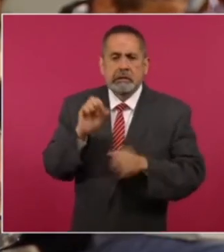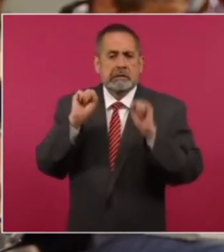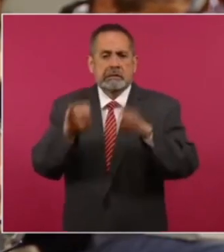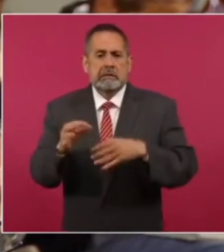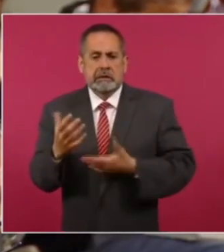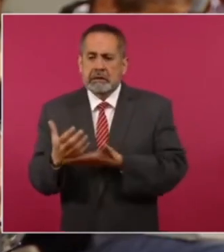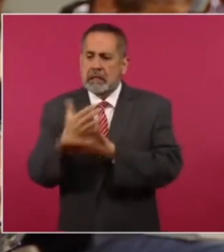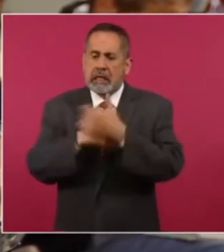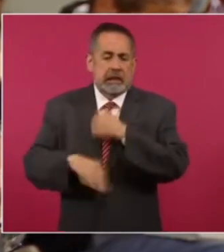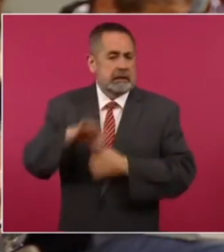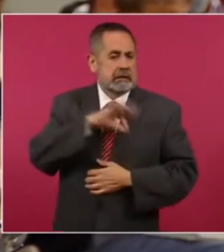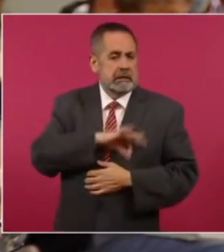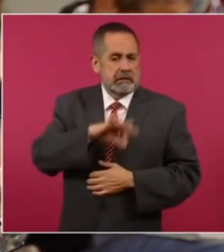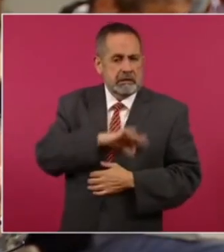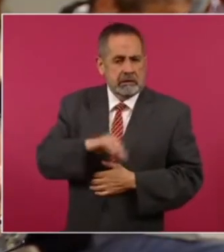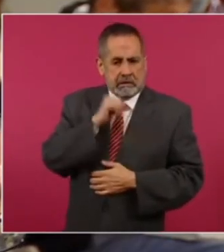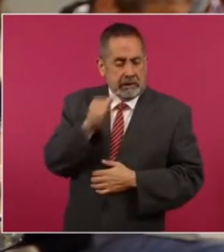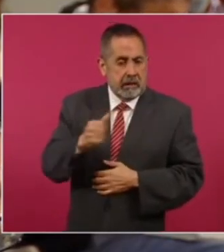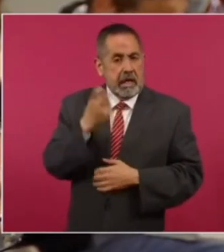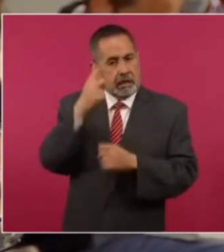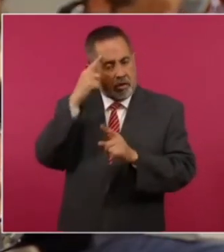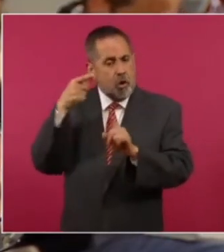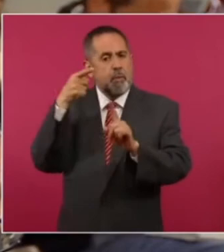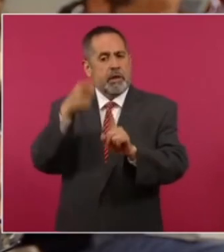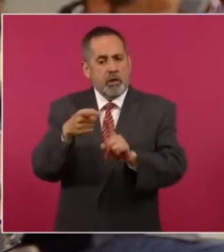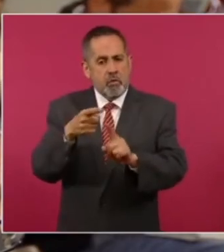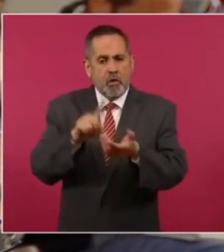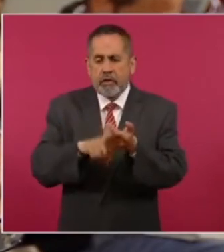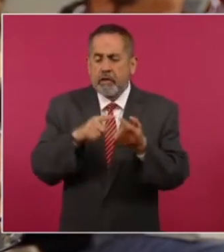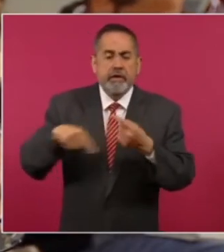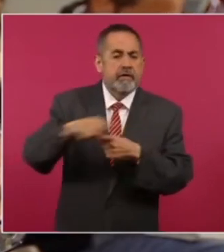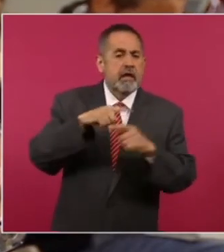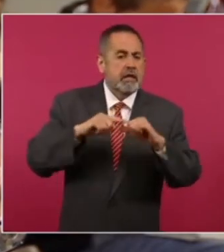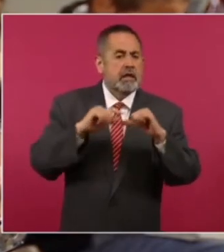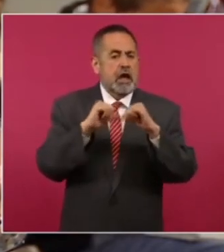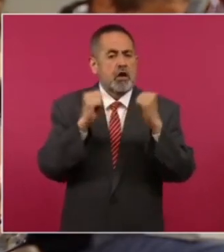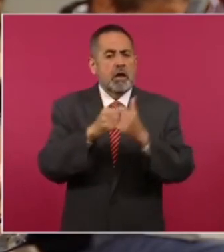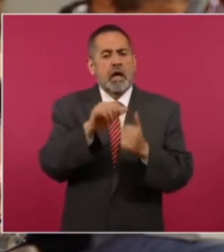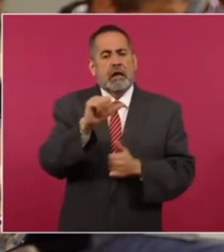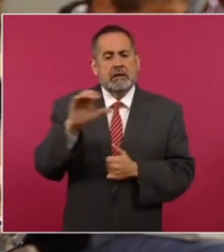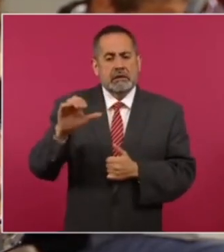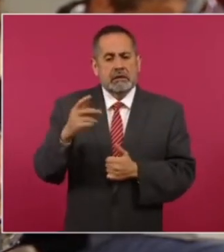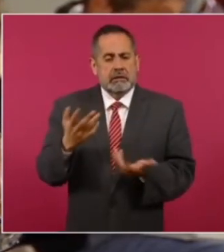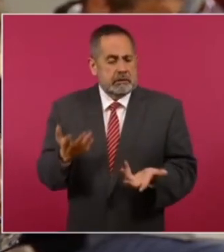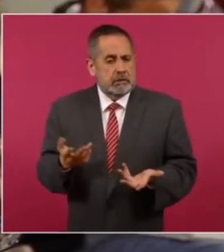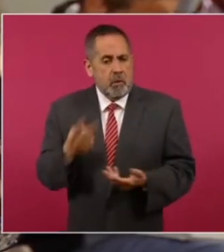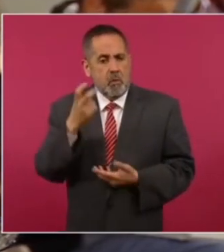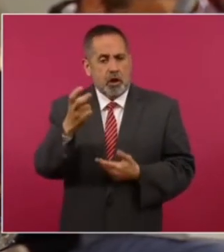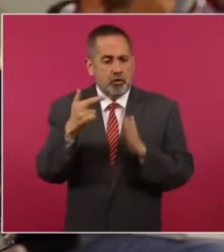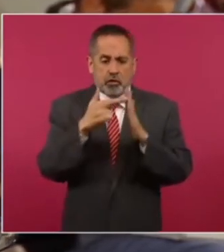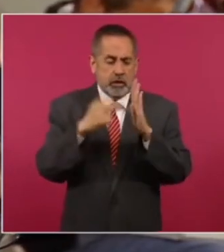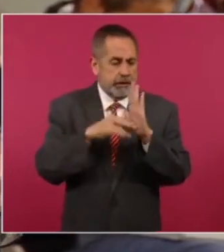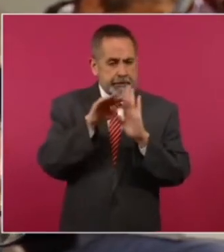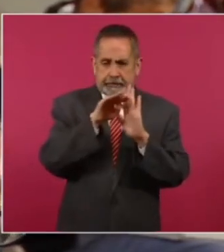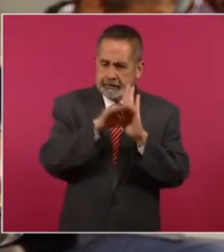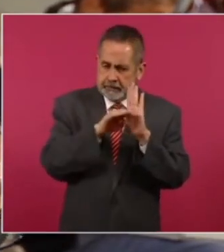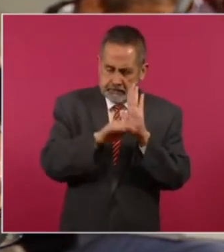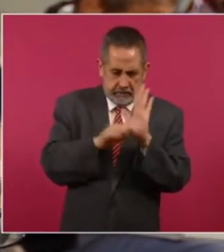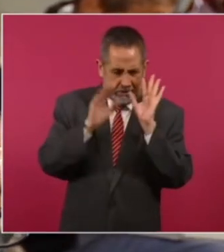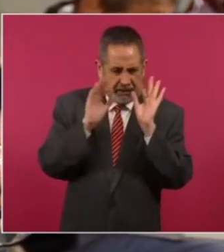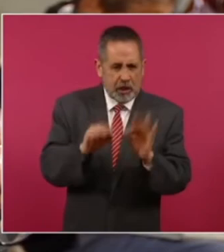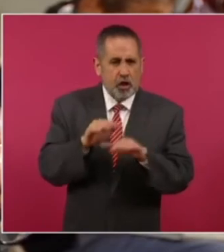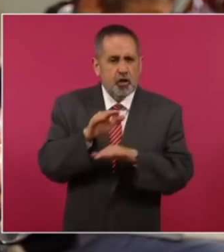lucro ese es digamos el objetivo de las asociaciones civiles por eso tienen un régimen especial